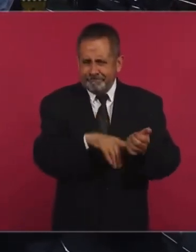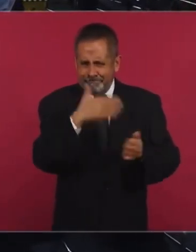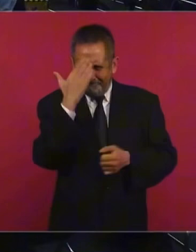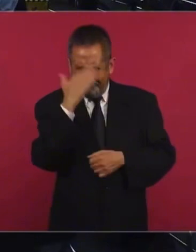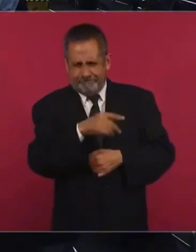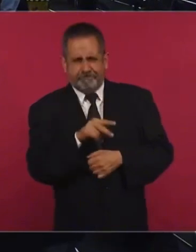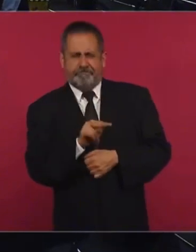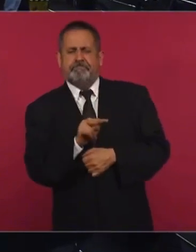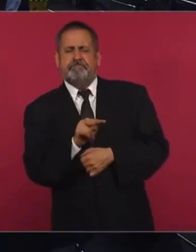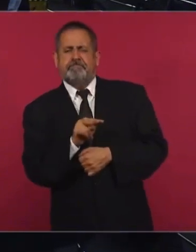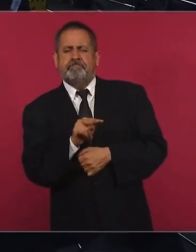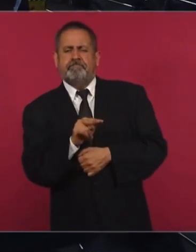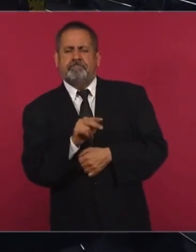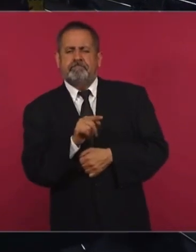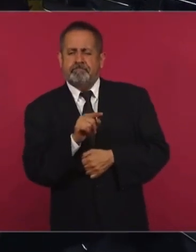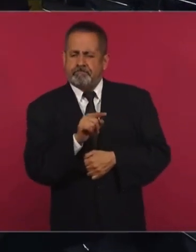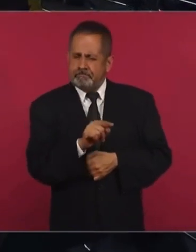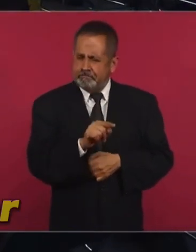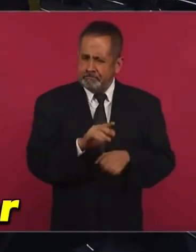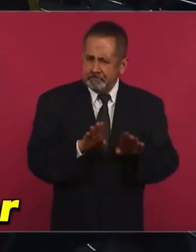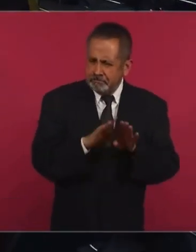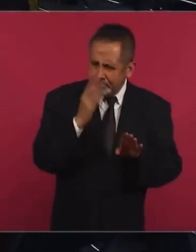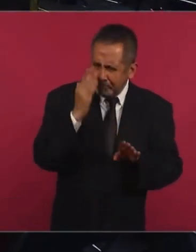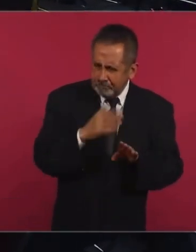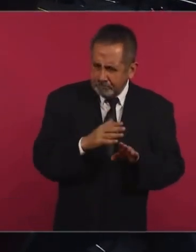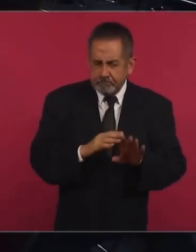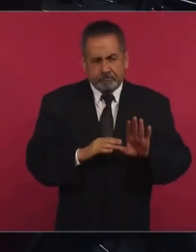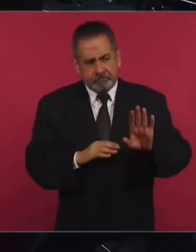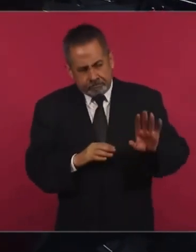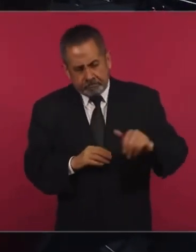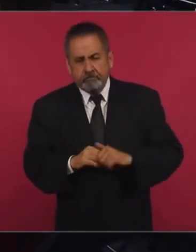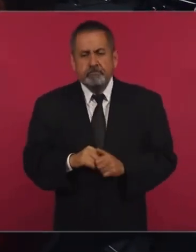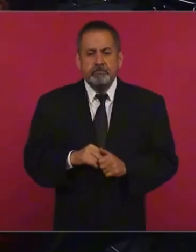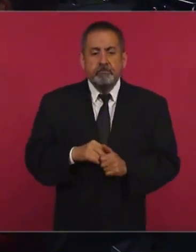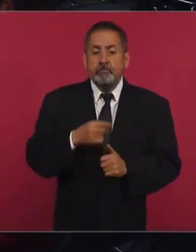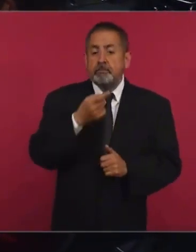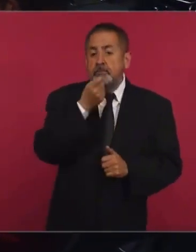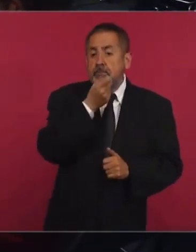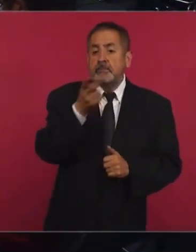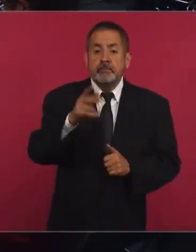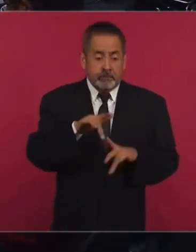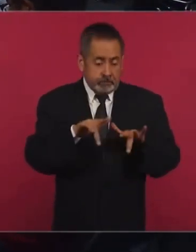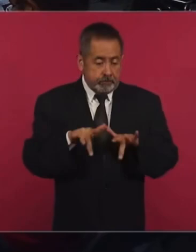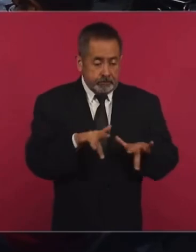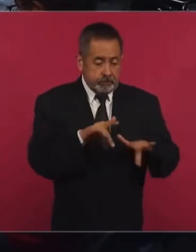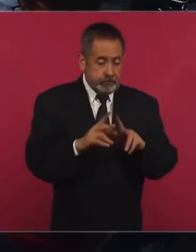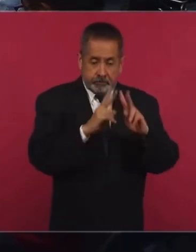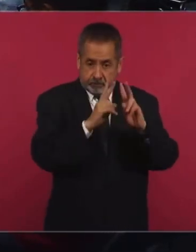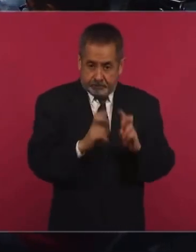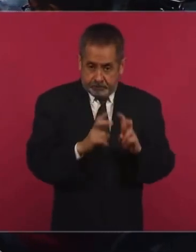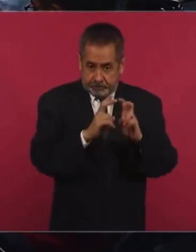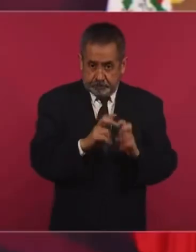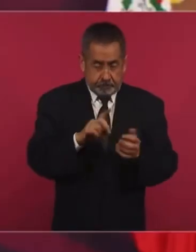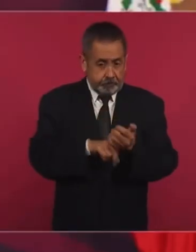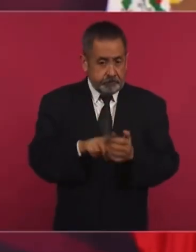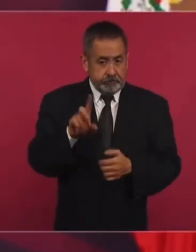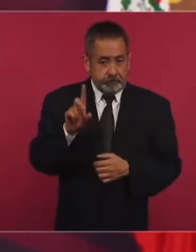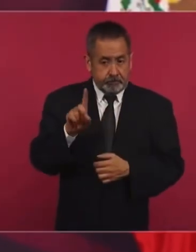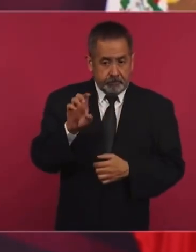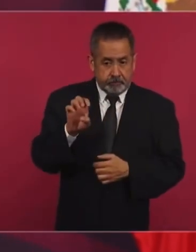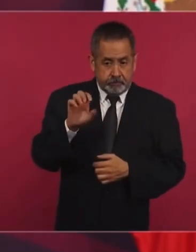Entonces, cuando se empieza a hablar de que habían estas grabaciones de la DEA,